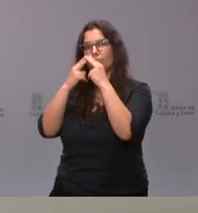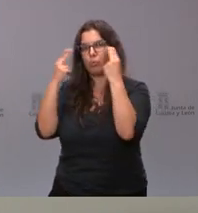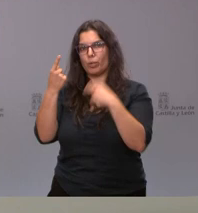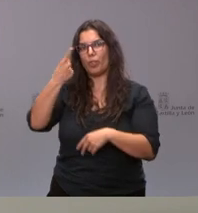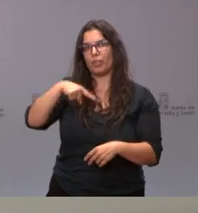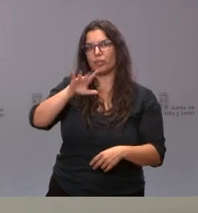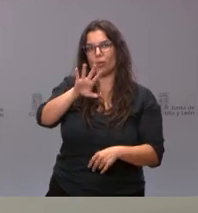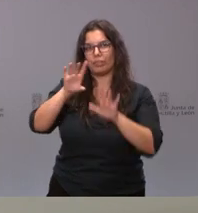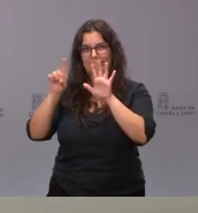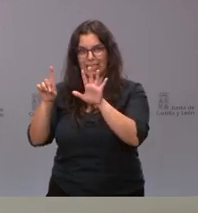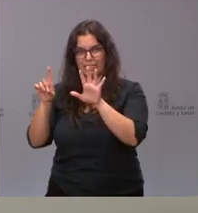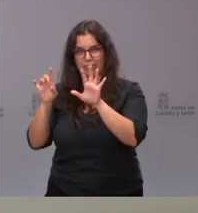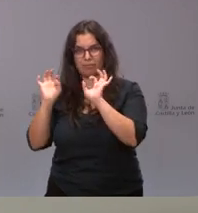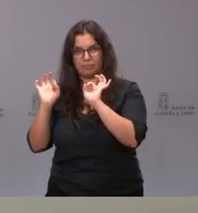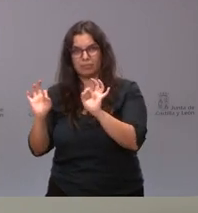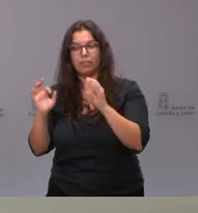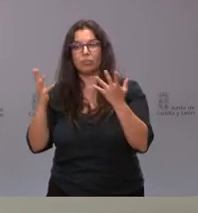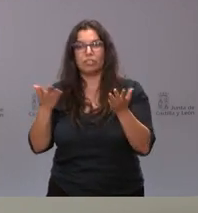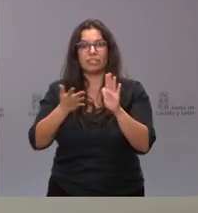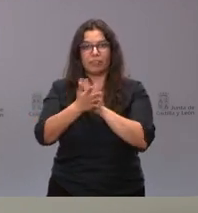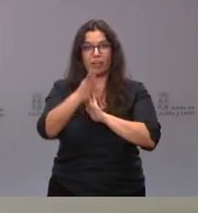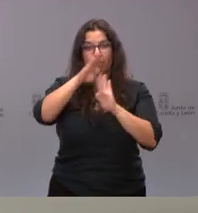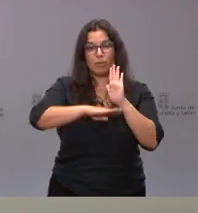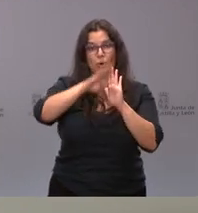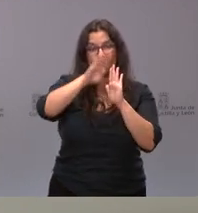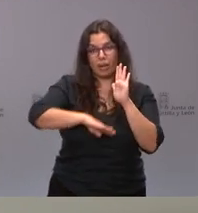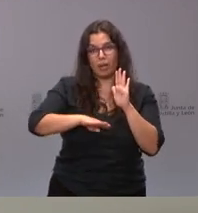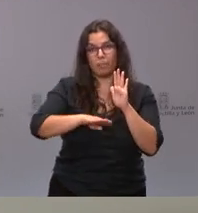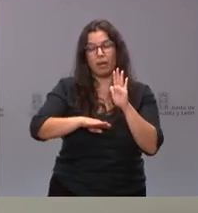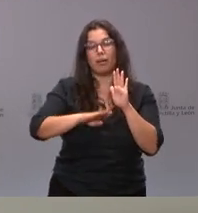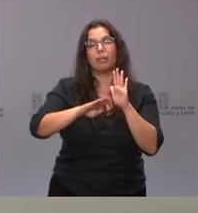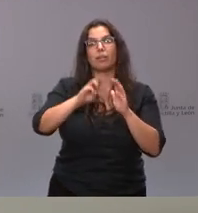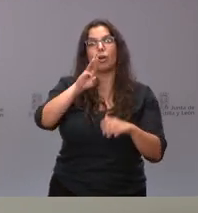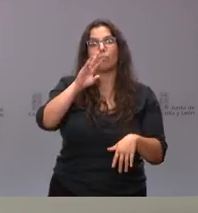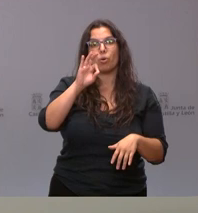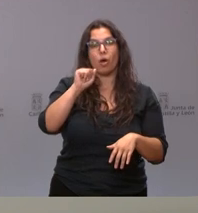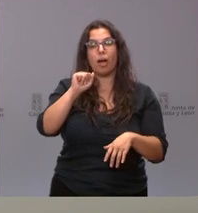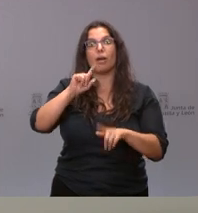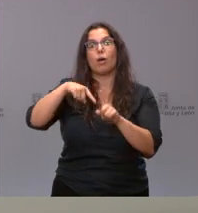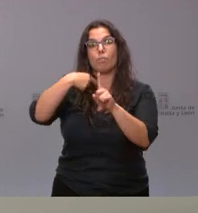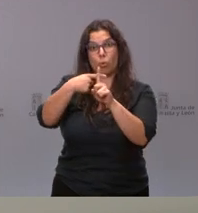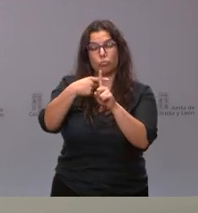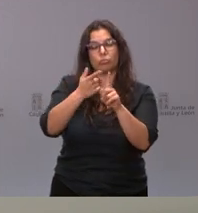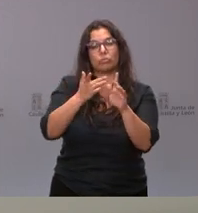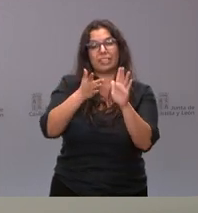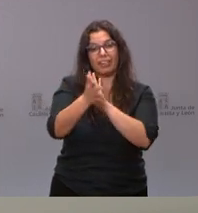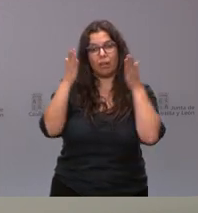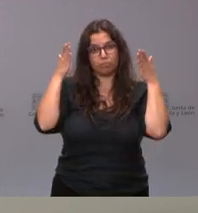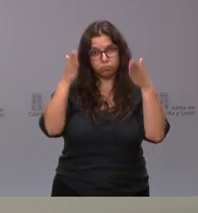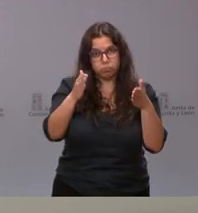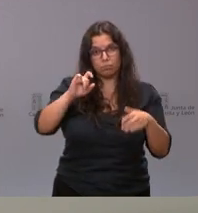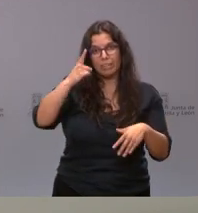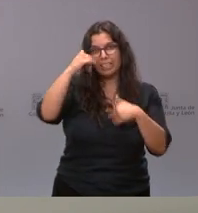156. Por tanto, este programa, el PROA+, que se centra precisamente en